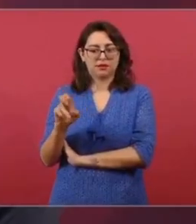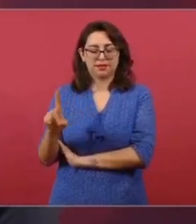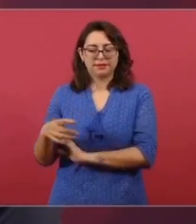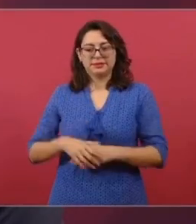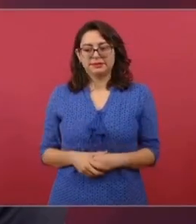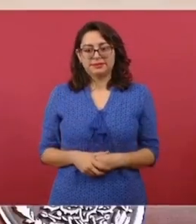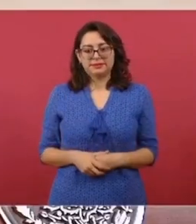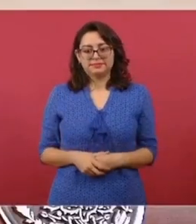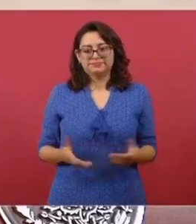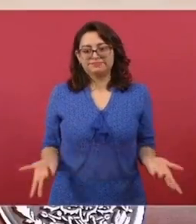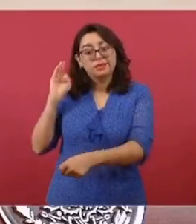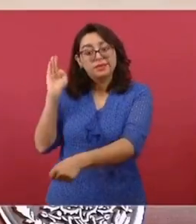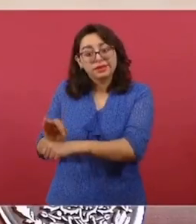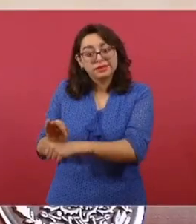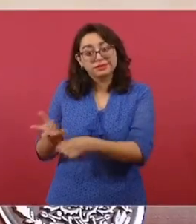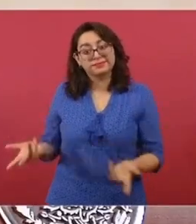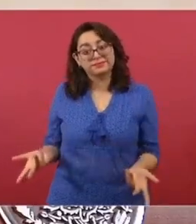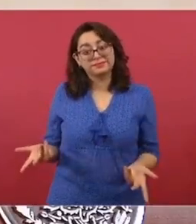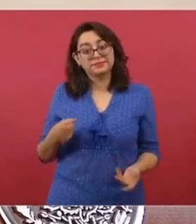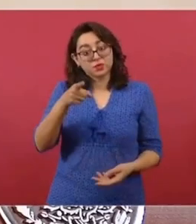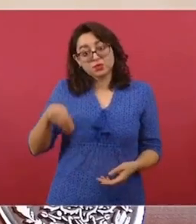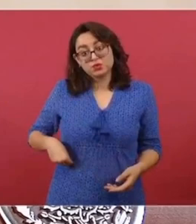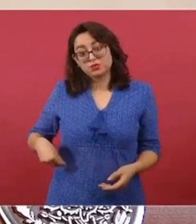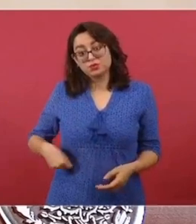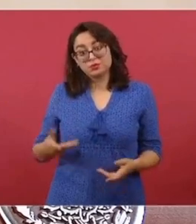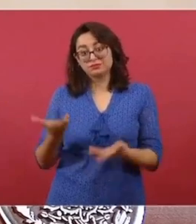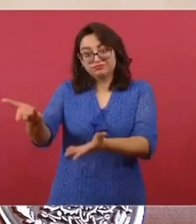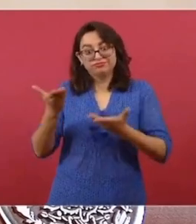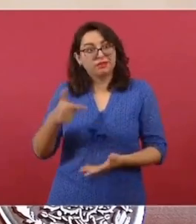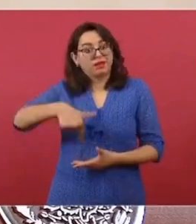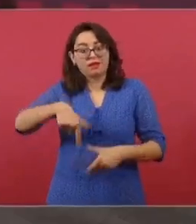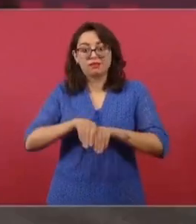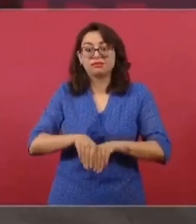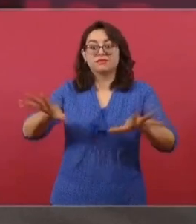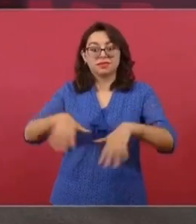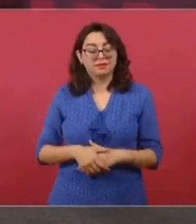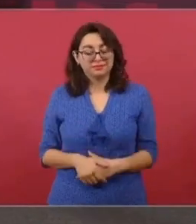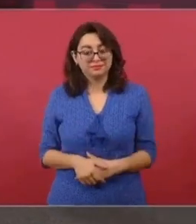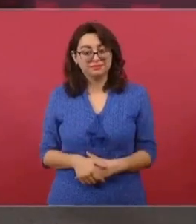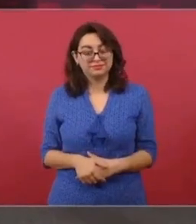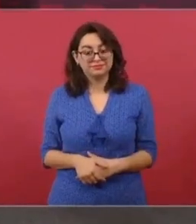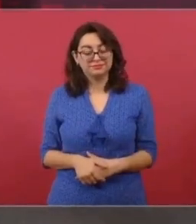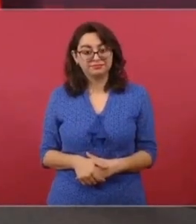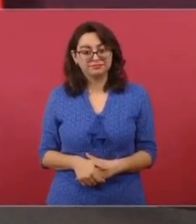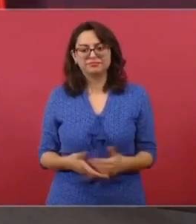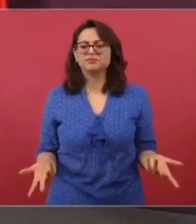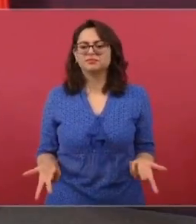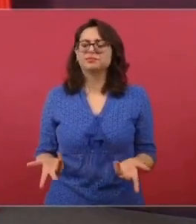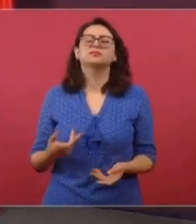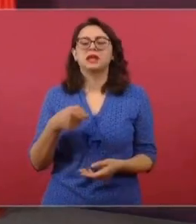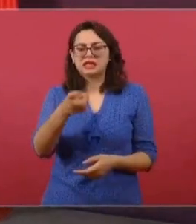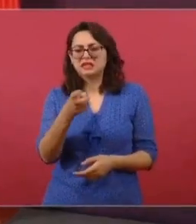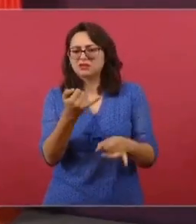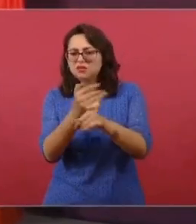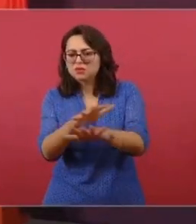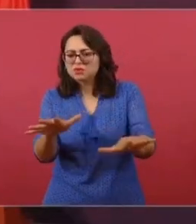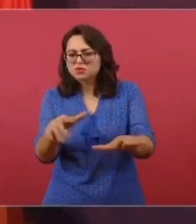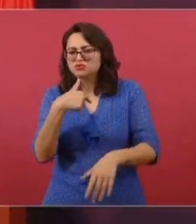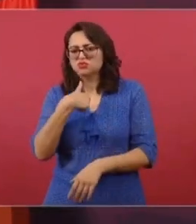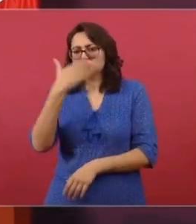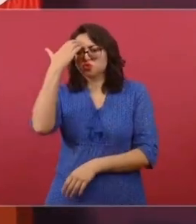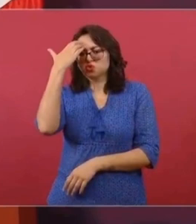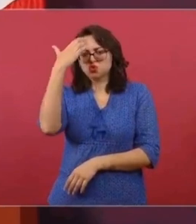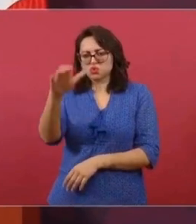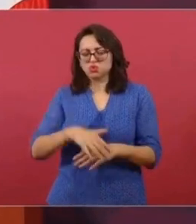defender a Marcelo, no conocía este expediente, pero ¿por qué lo defiendo? No es por estar